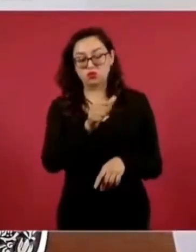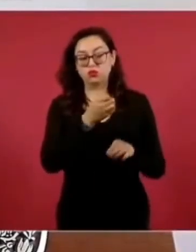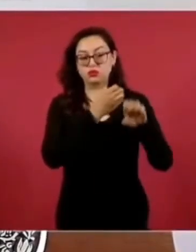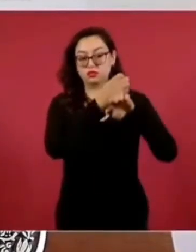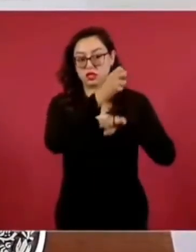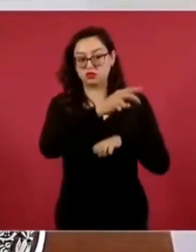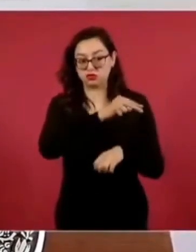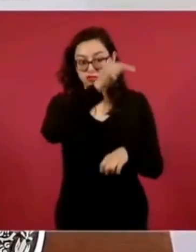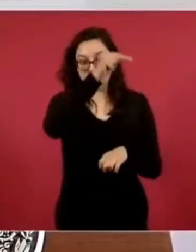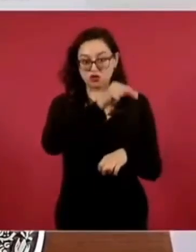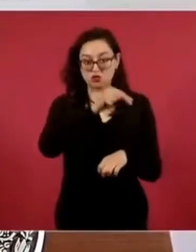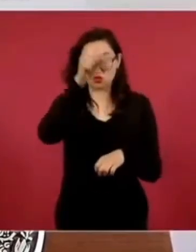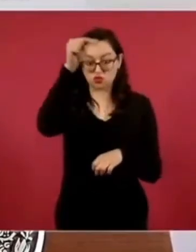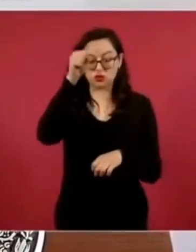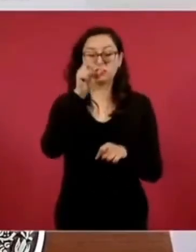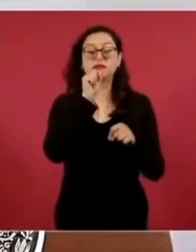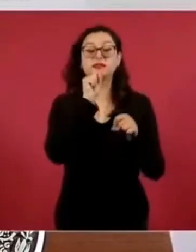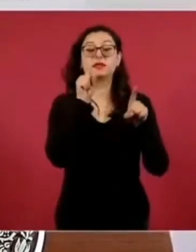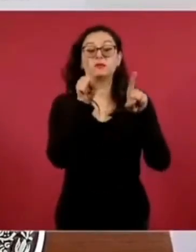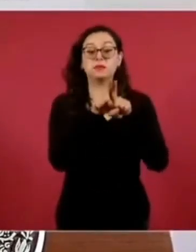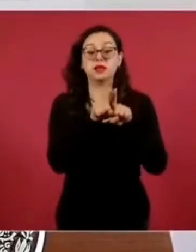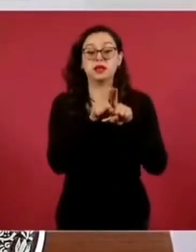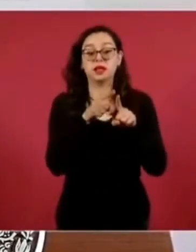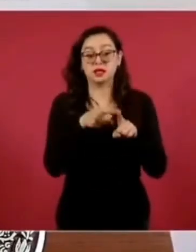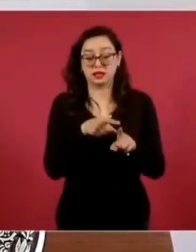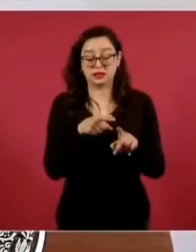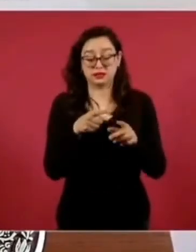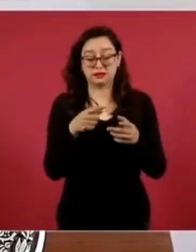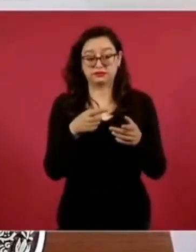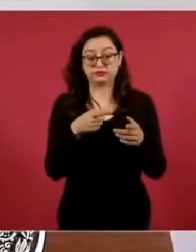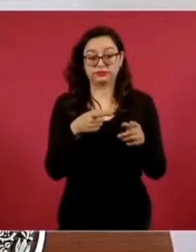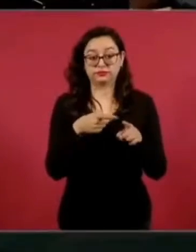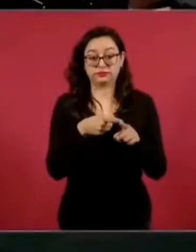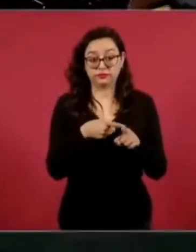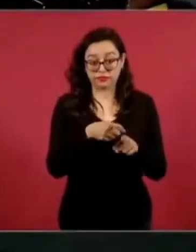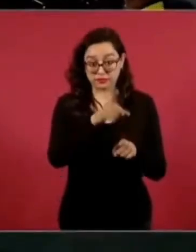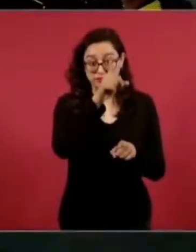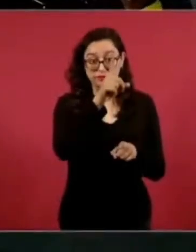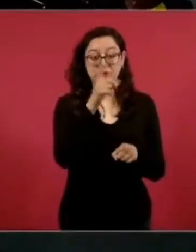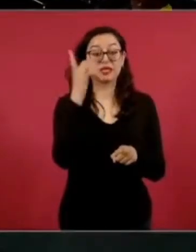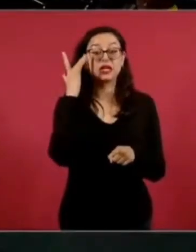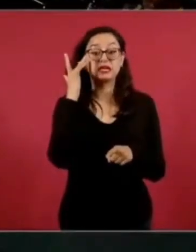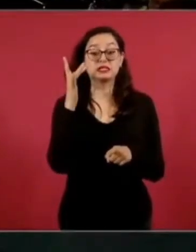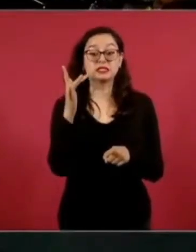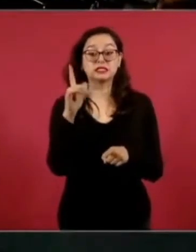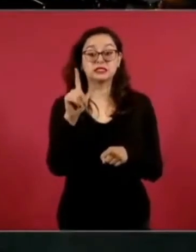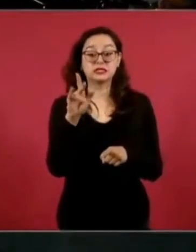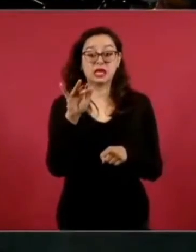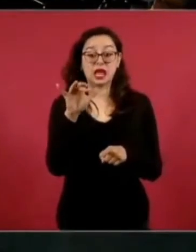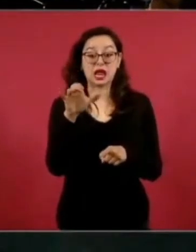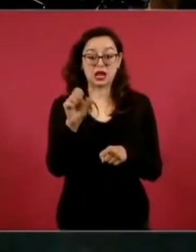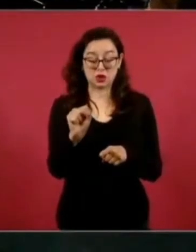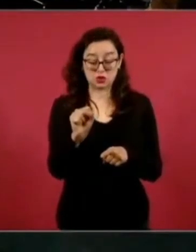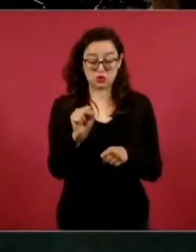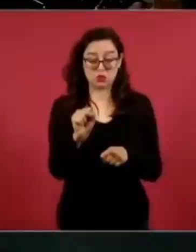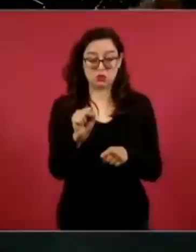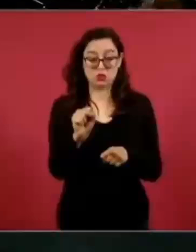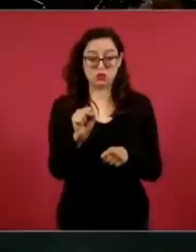la línea para San Luis, para